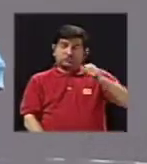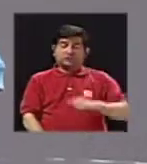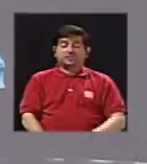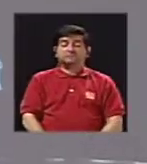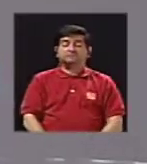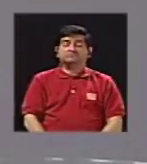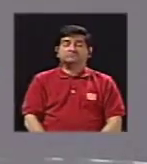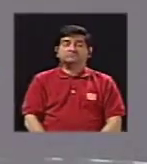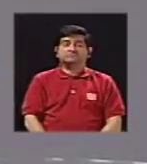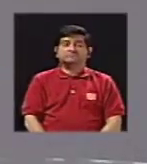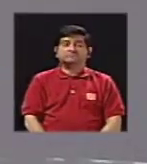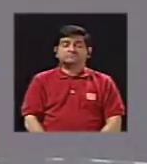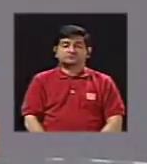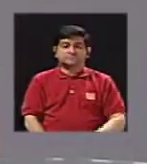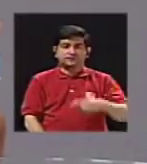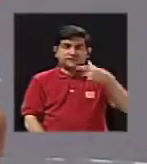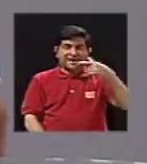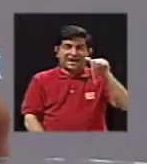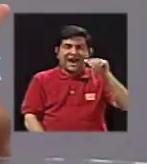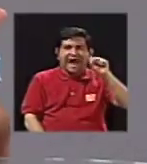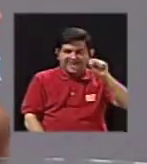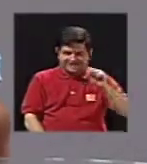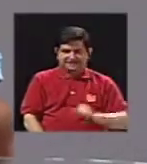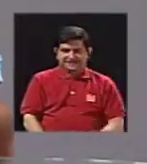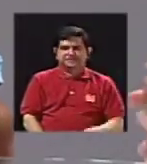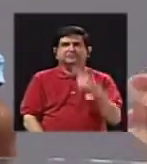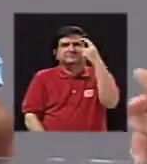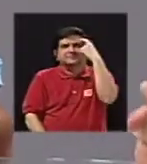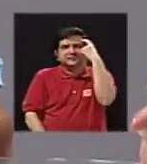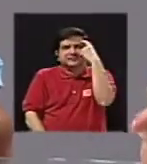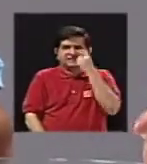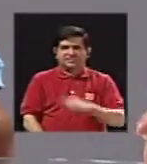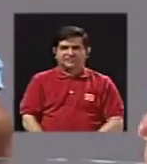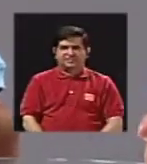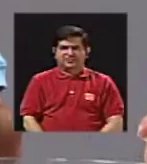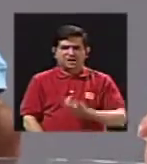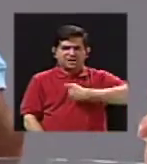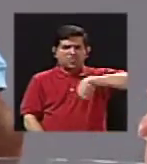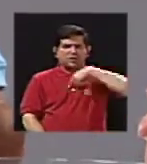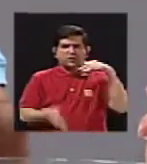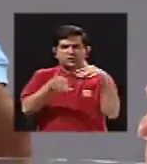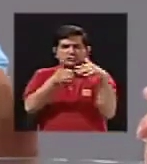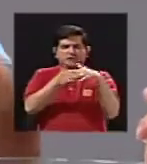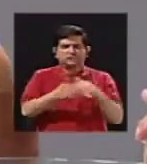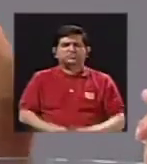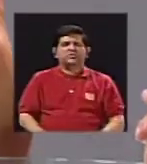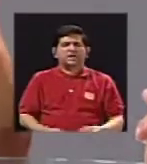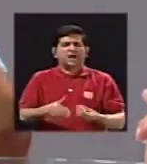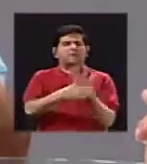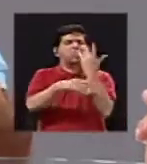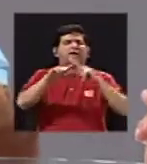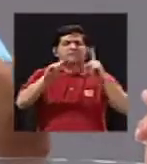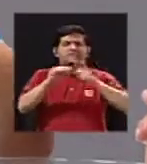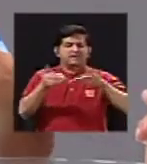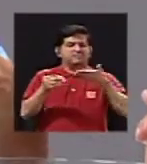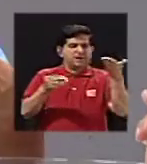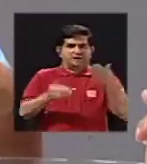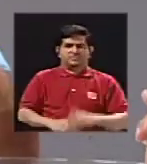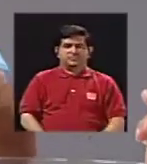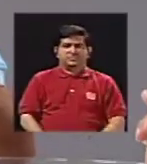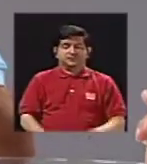el gas, pues, es uno de los tantos... Cuando nosotros estudiamos un volcán, hay diferentes elementos, ¿verdad?